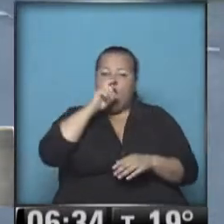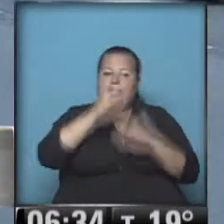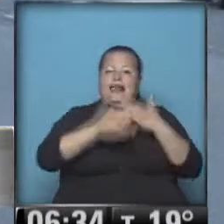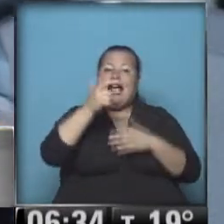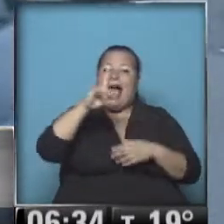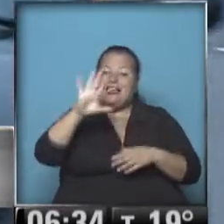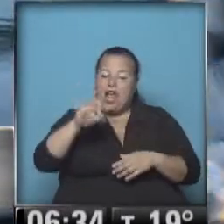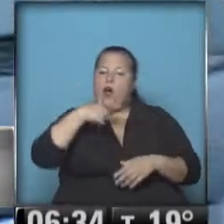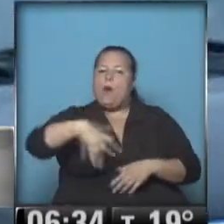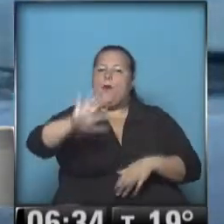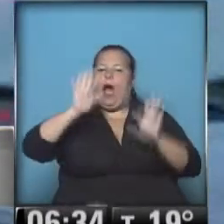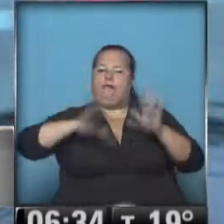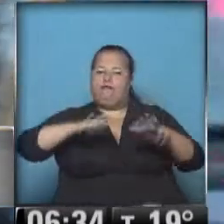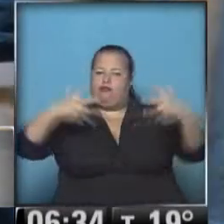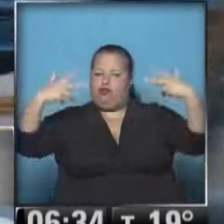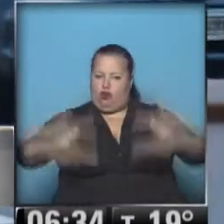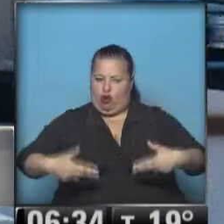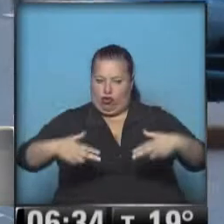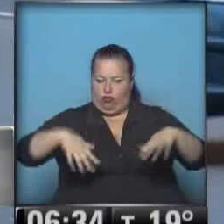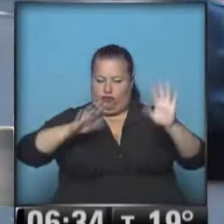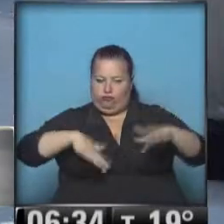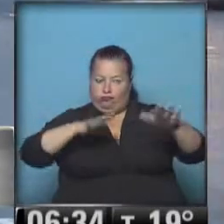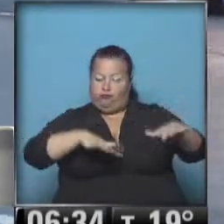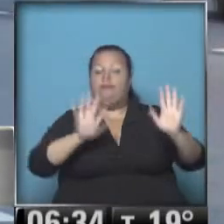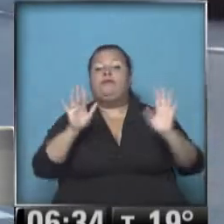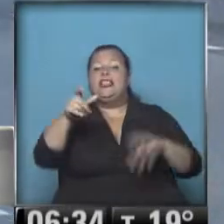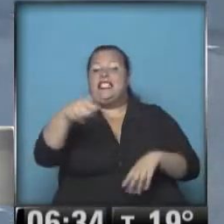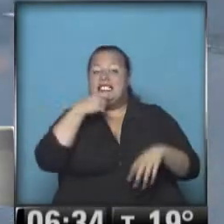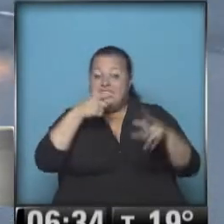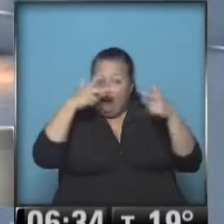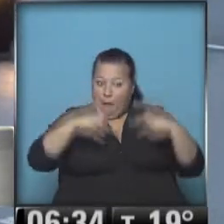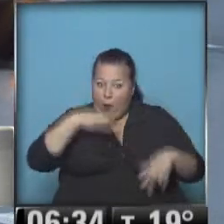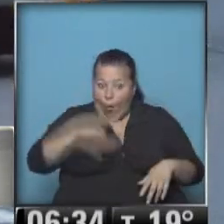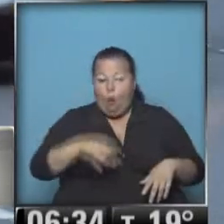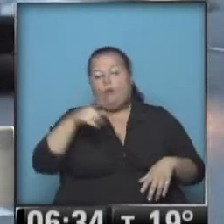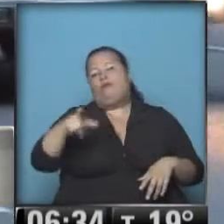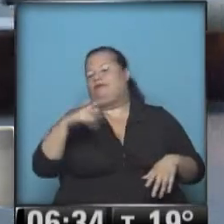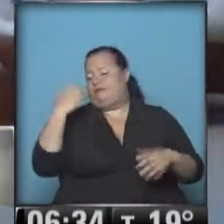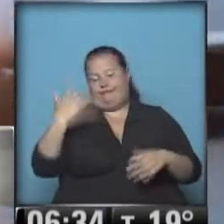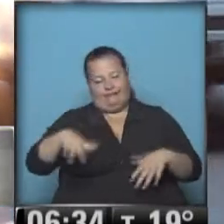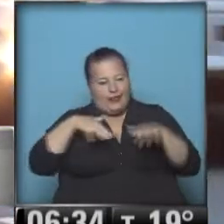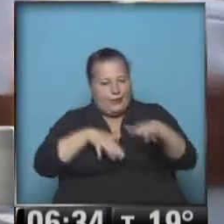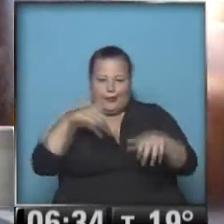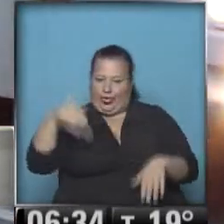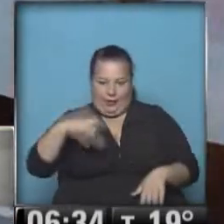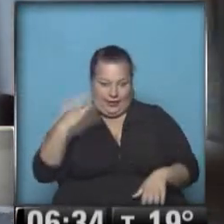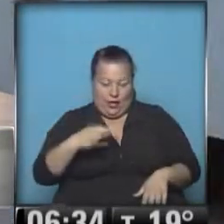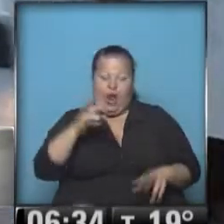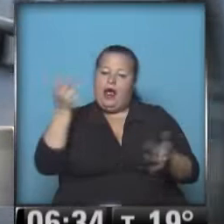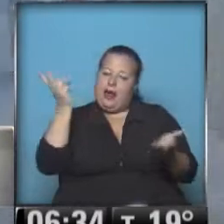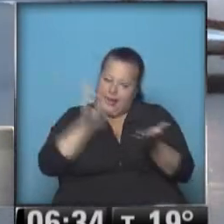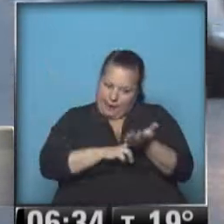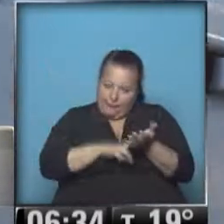Callao está previsto una manifestación, una concentración. Así que si se lleva adelante este corte, lógico que va haber importantes demoras. Reiteramos,